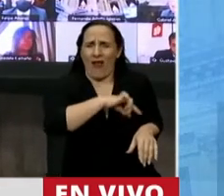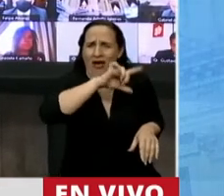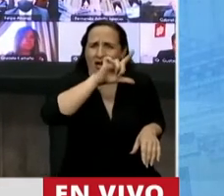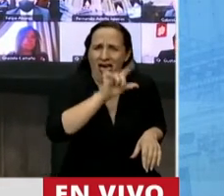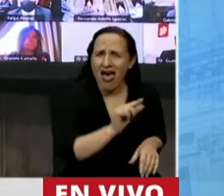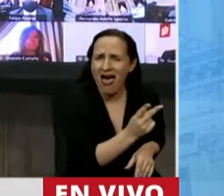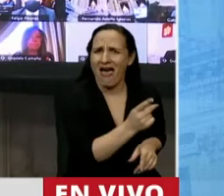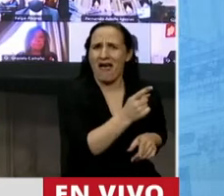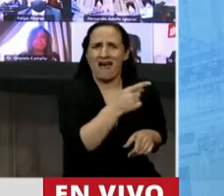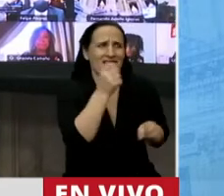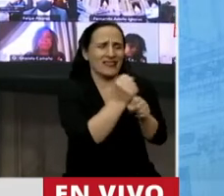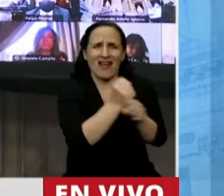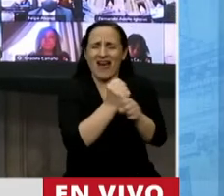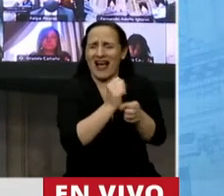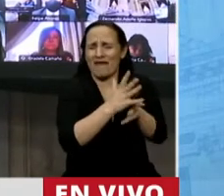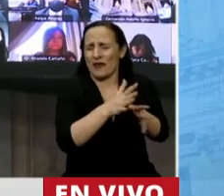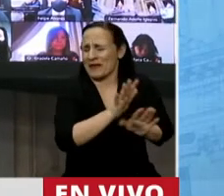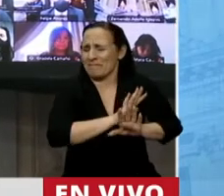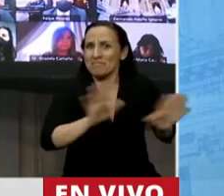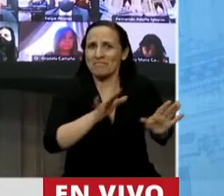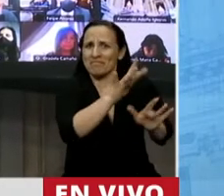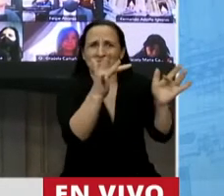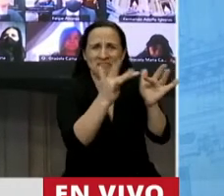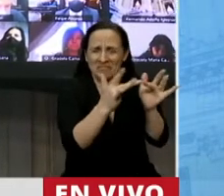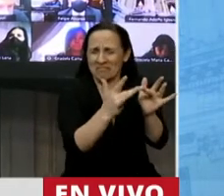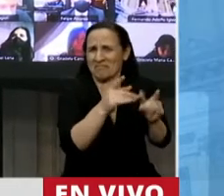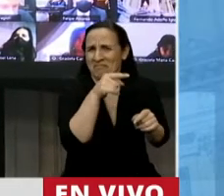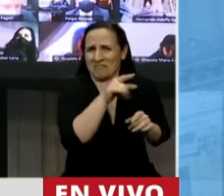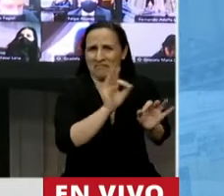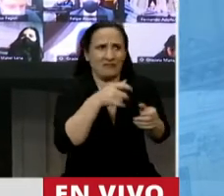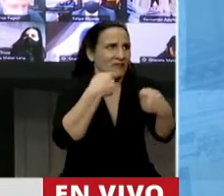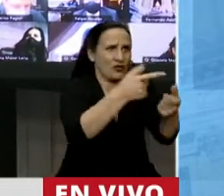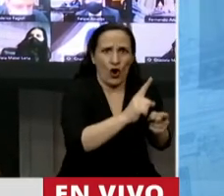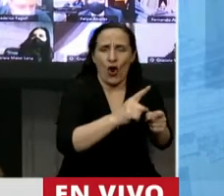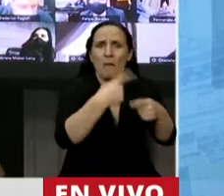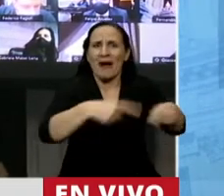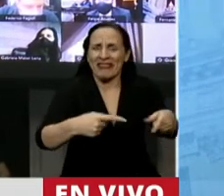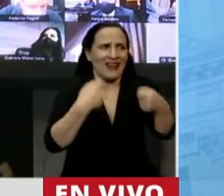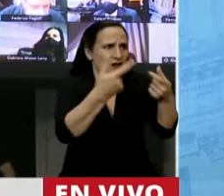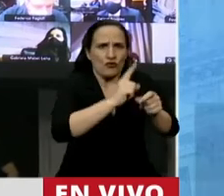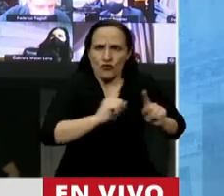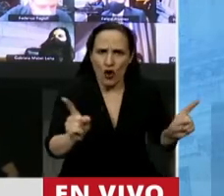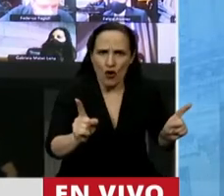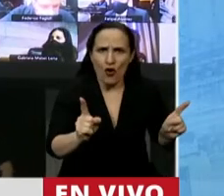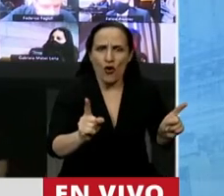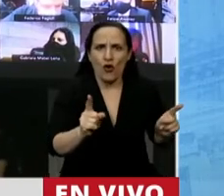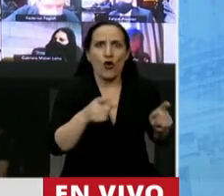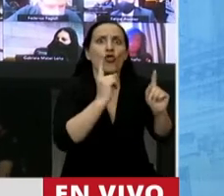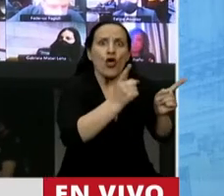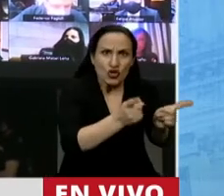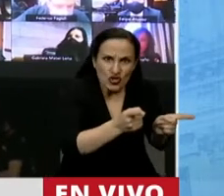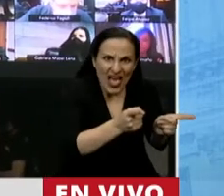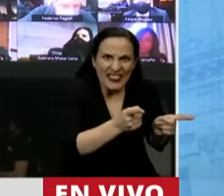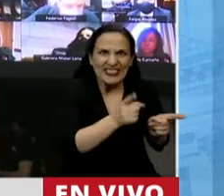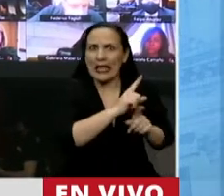terribles condiciones, porque no se garantizó la conectividad ni los materiales, obviamente de los docentes ni